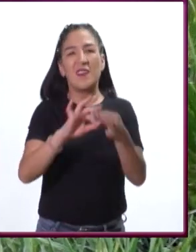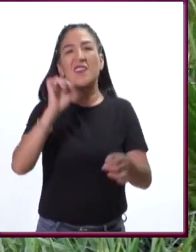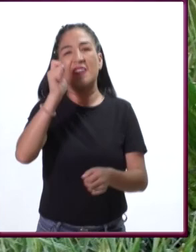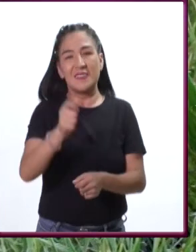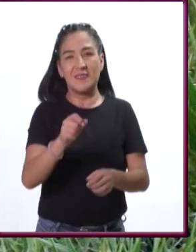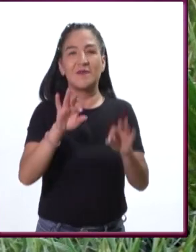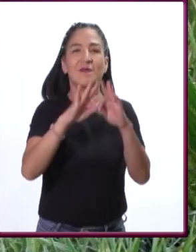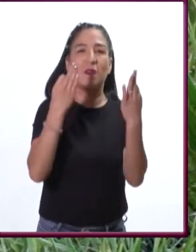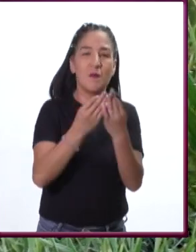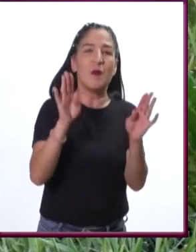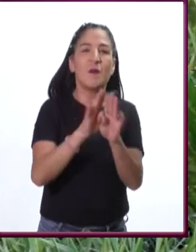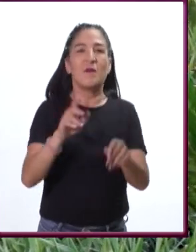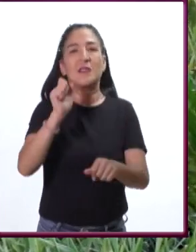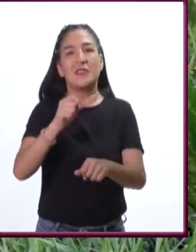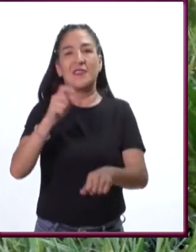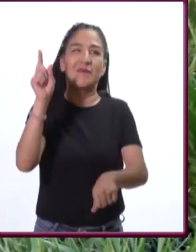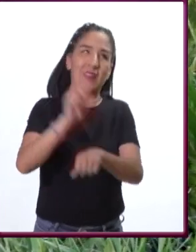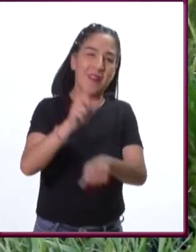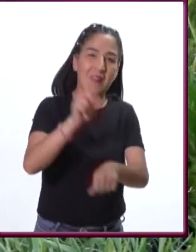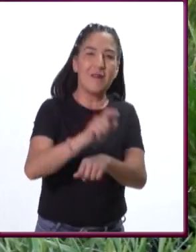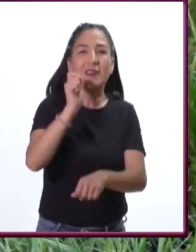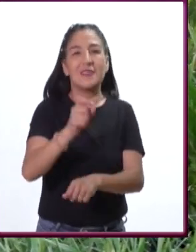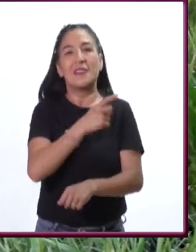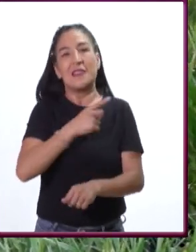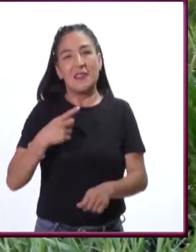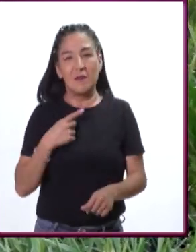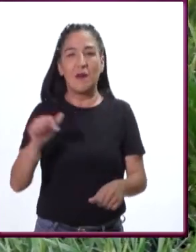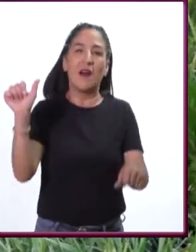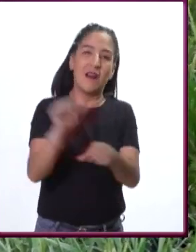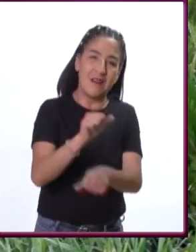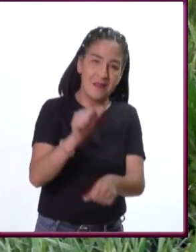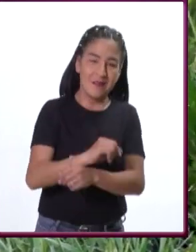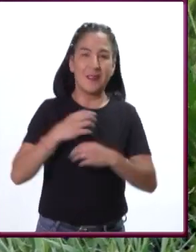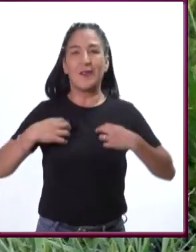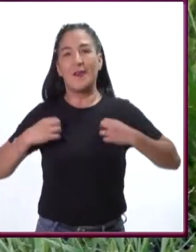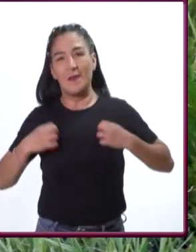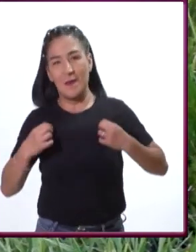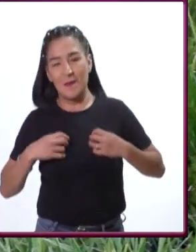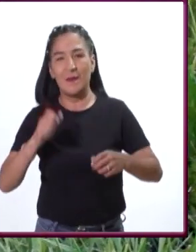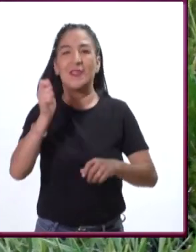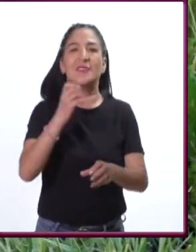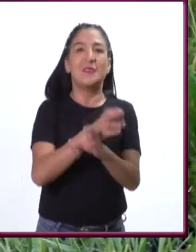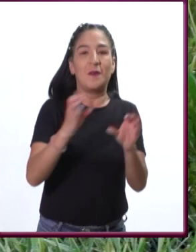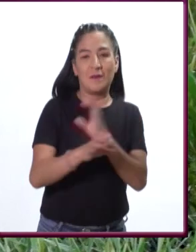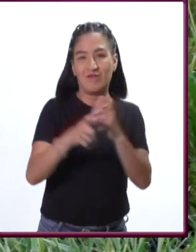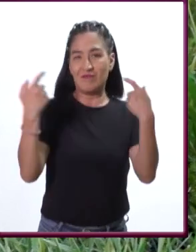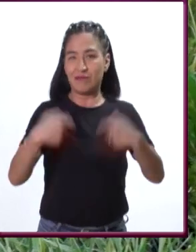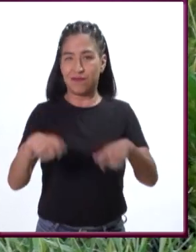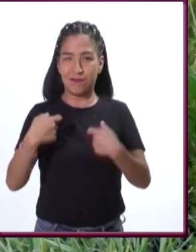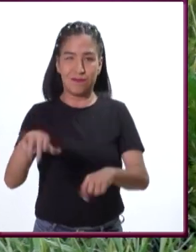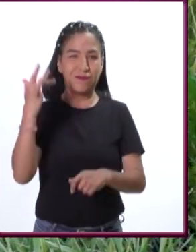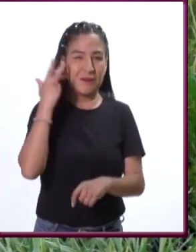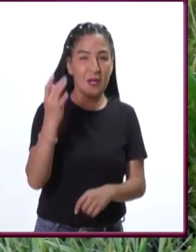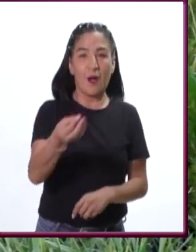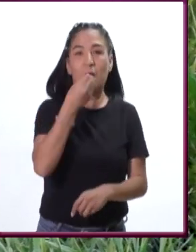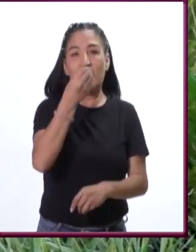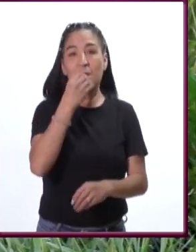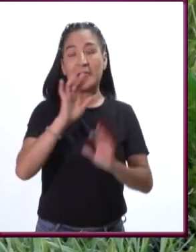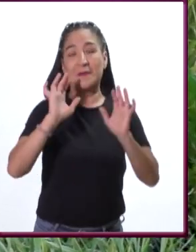posibles y a todas horas que había que consumir autos, ropa, artículos de lujo, comida